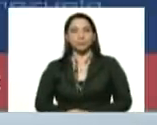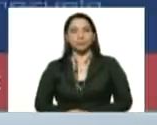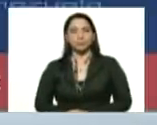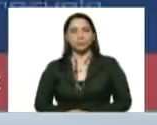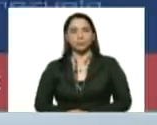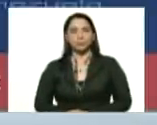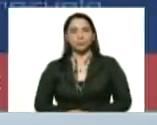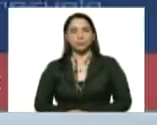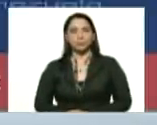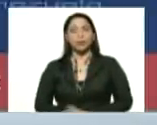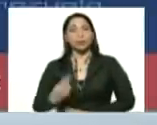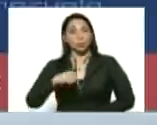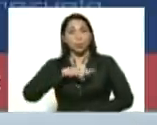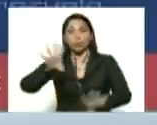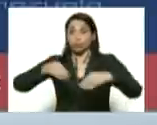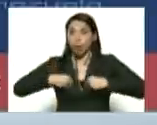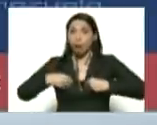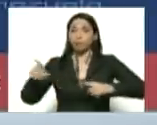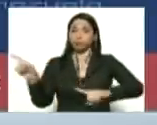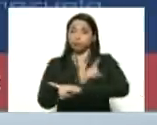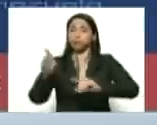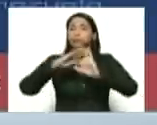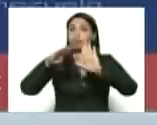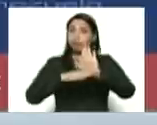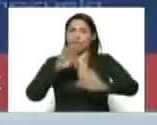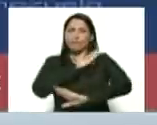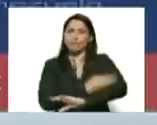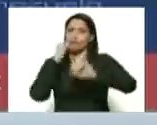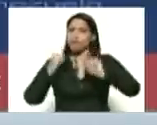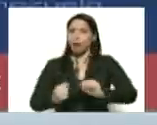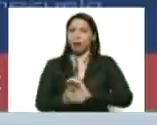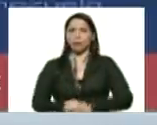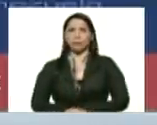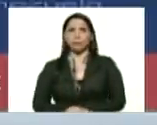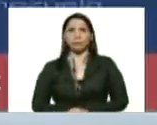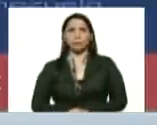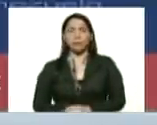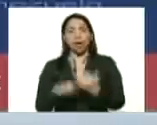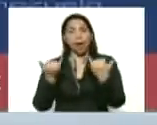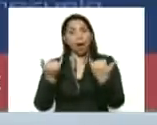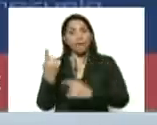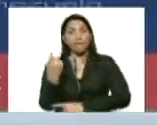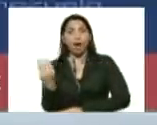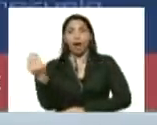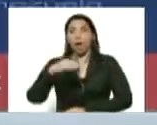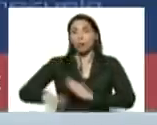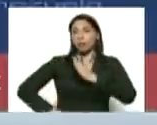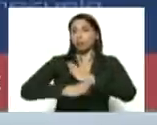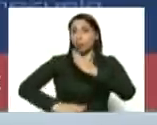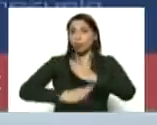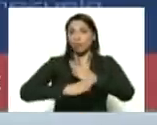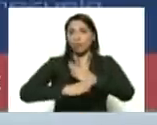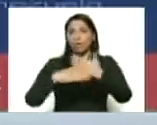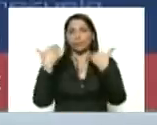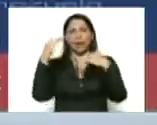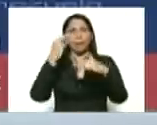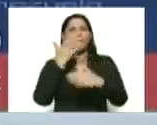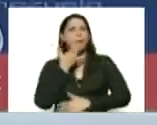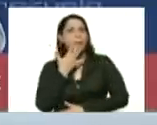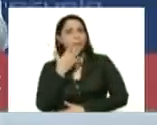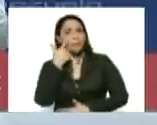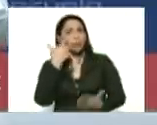tomamos medidas audaces a tiempos radicales ahora pero falta todavía esta etapa ir